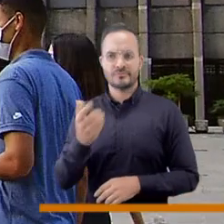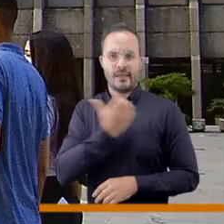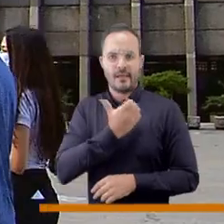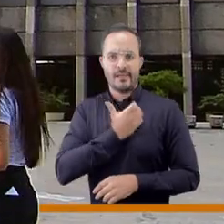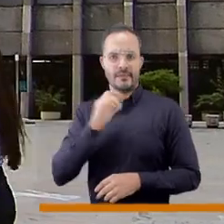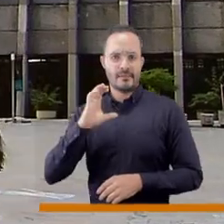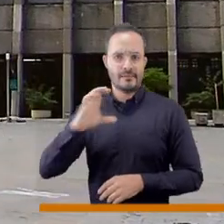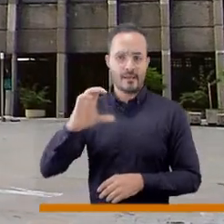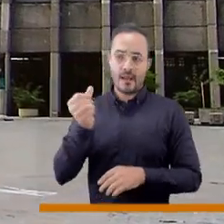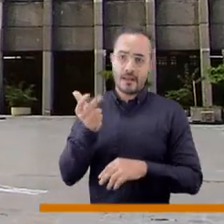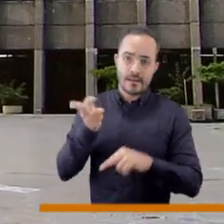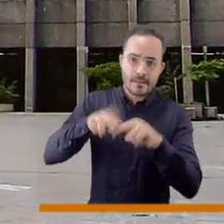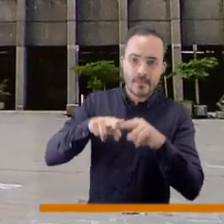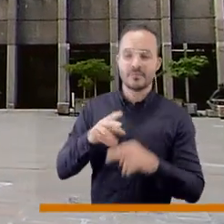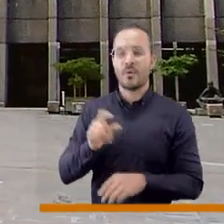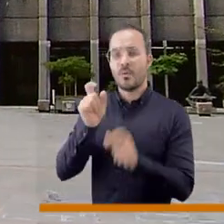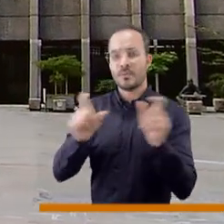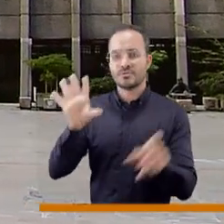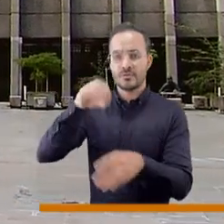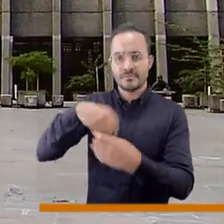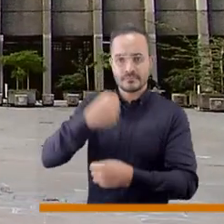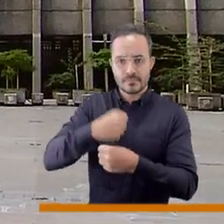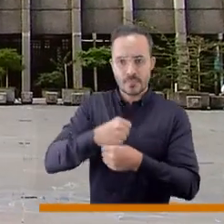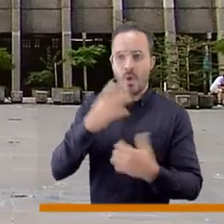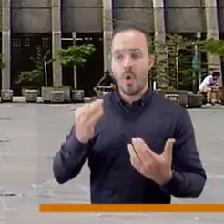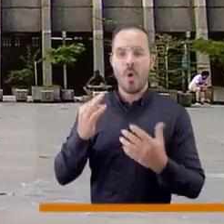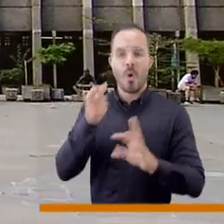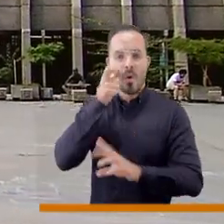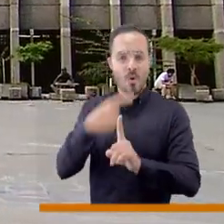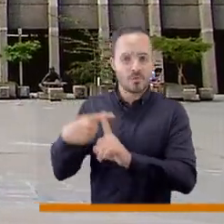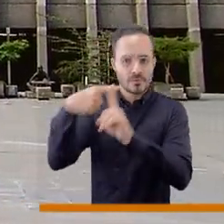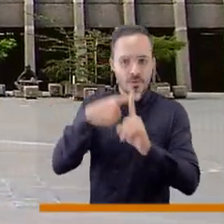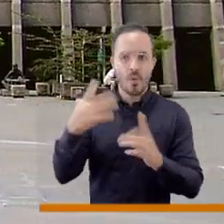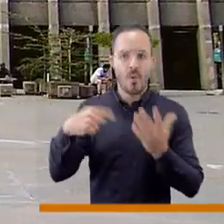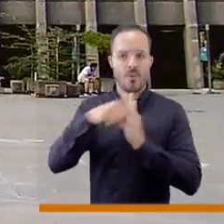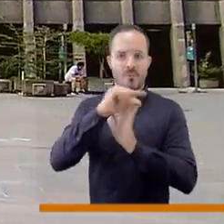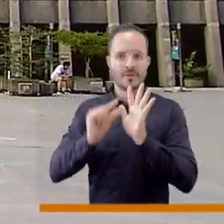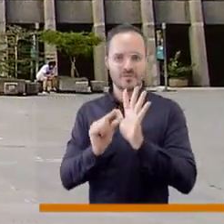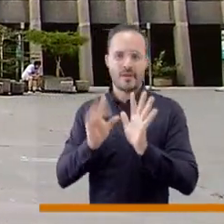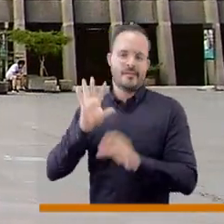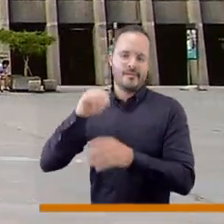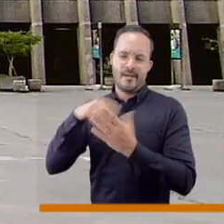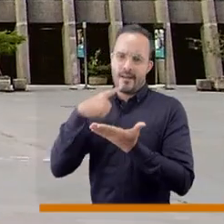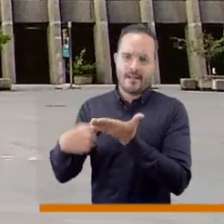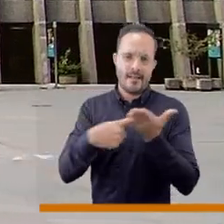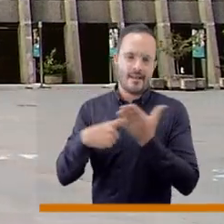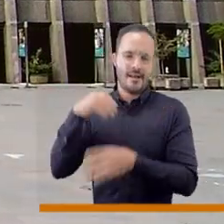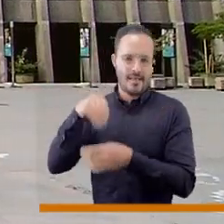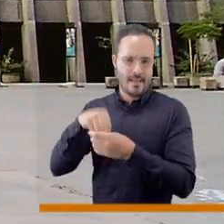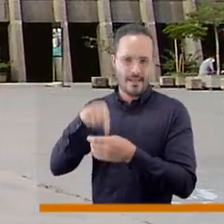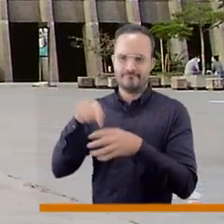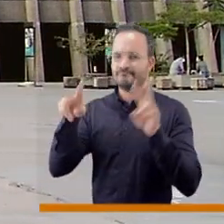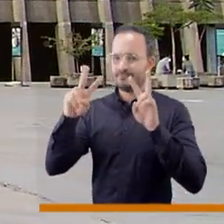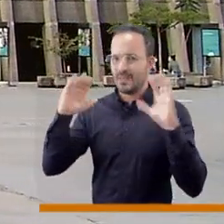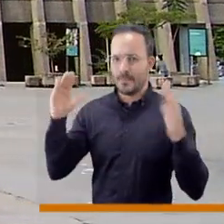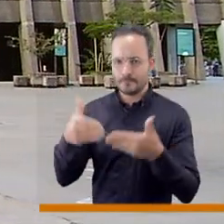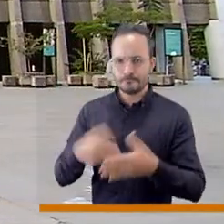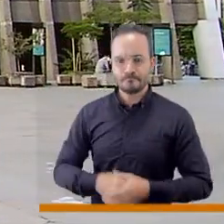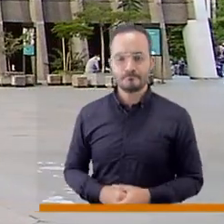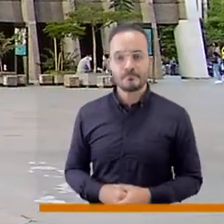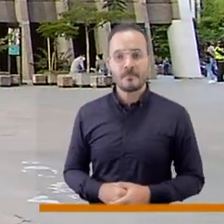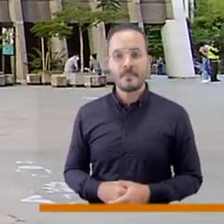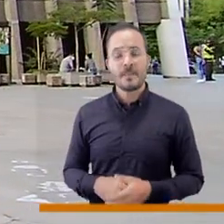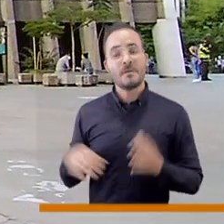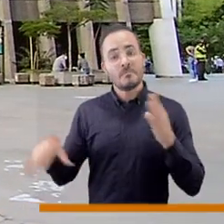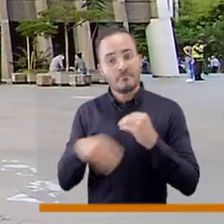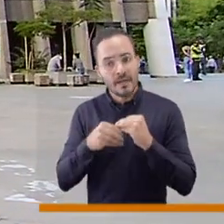del incremento salarial del señor alcalde, los empleados del municipio, el contralor y el personero del distrito. Igualmente, pues